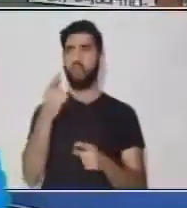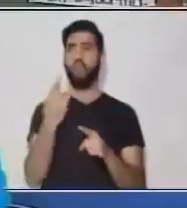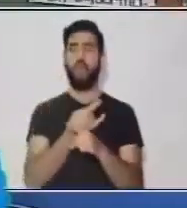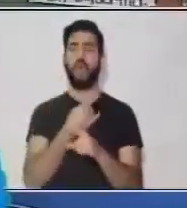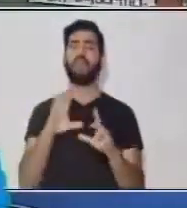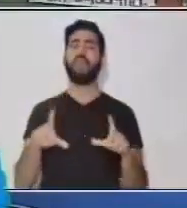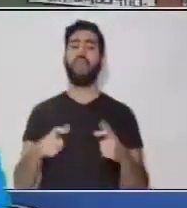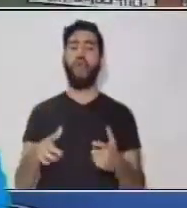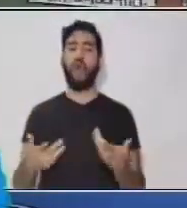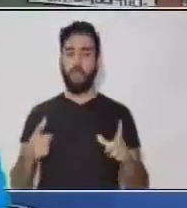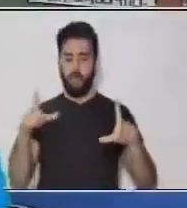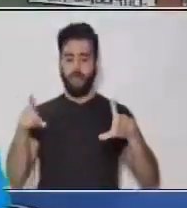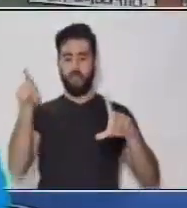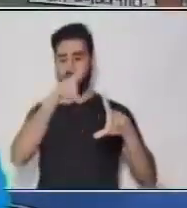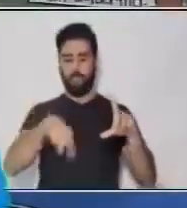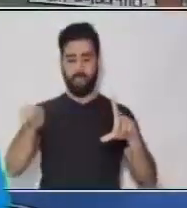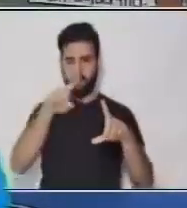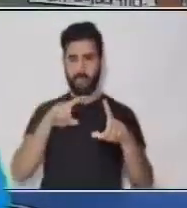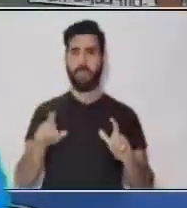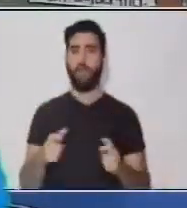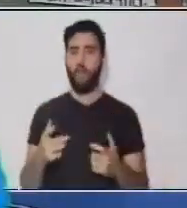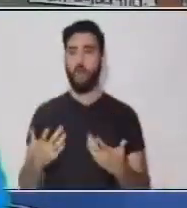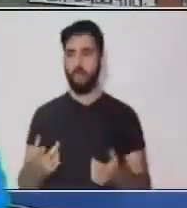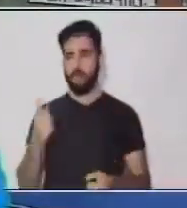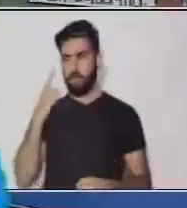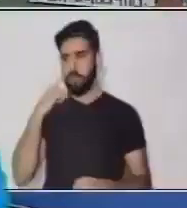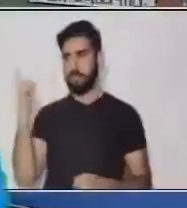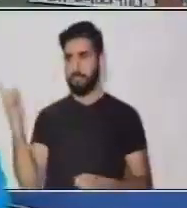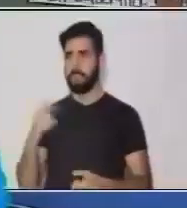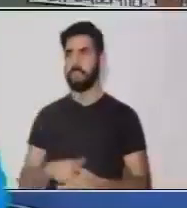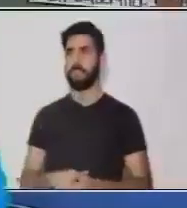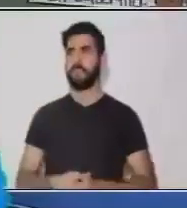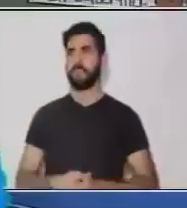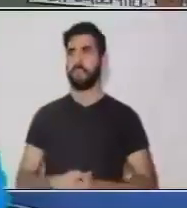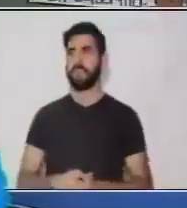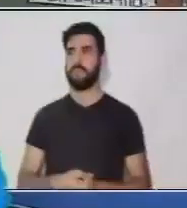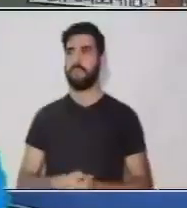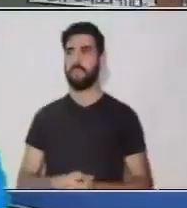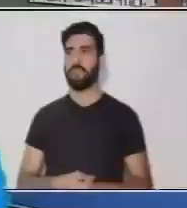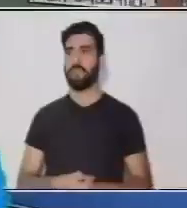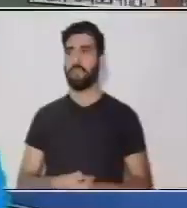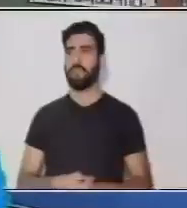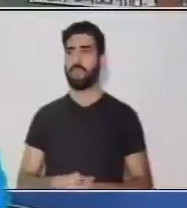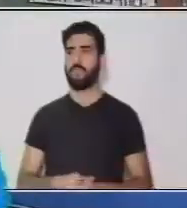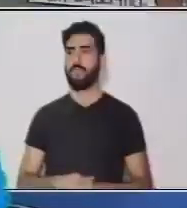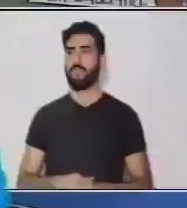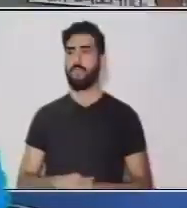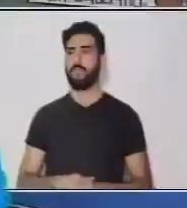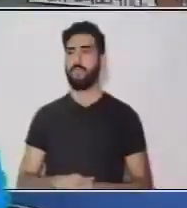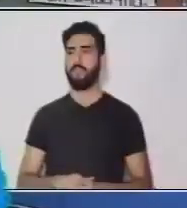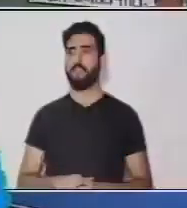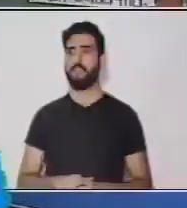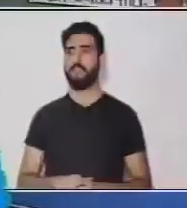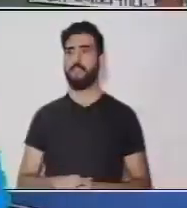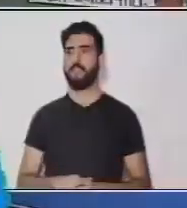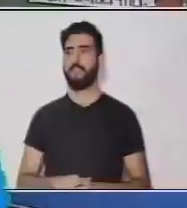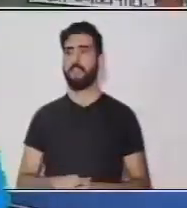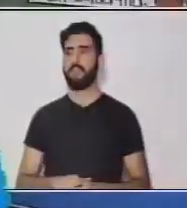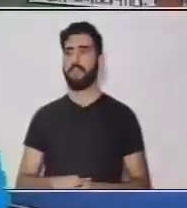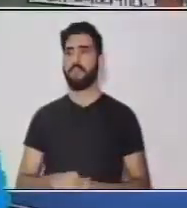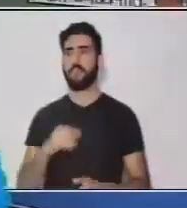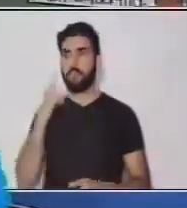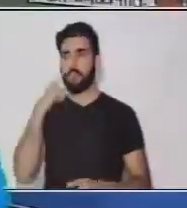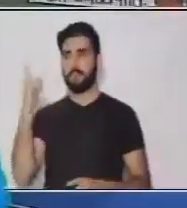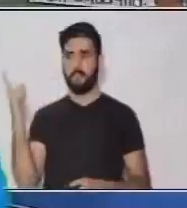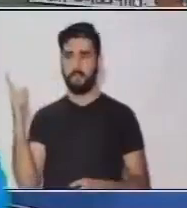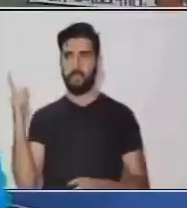ruleta creativa... ¿Y cómo es esa ruleta creativa? Te voy a presentar la ruleta que yo traje el día de hoy... Yo hice una ruleta...